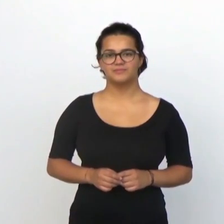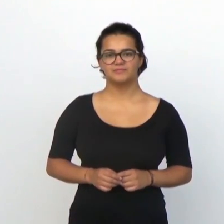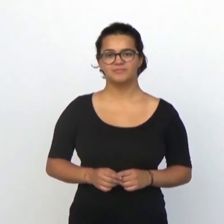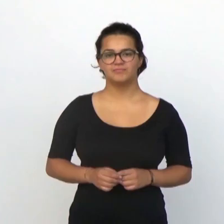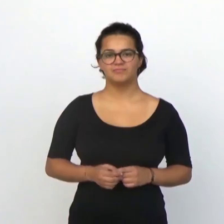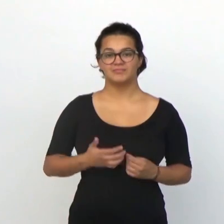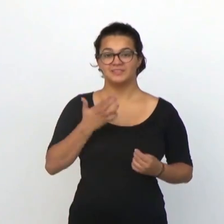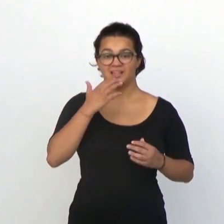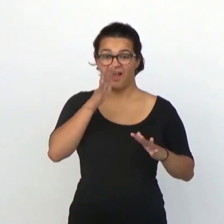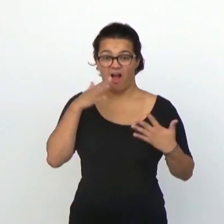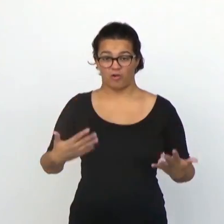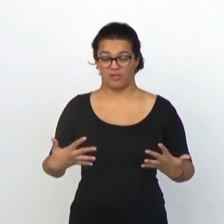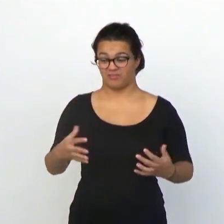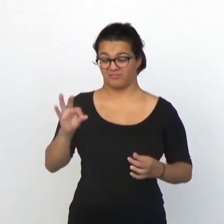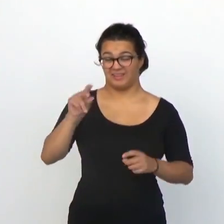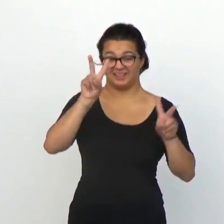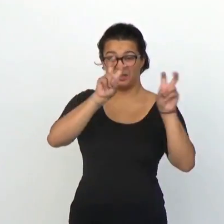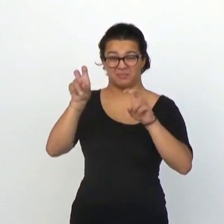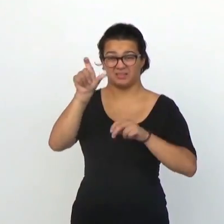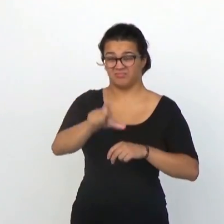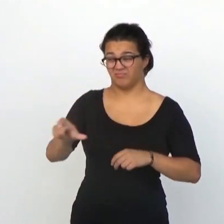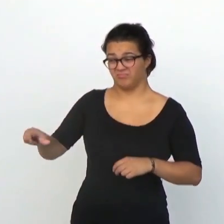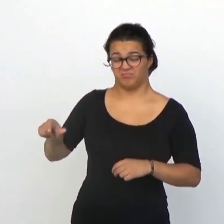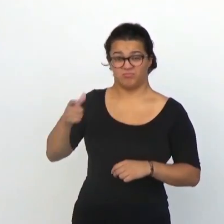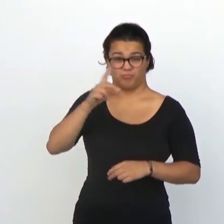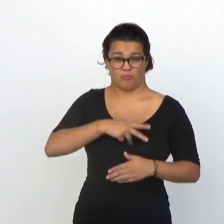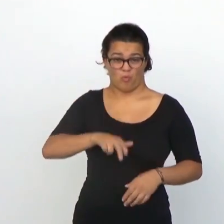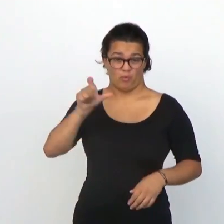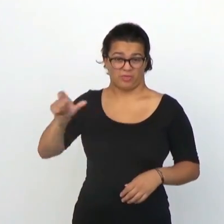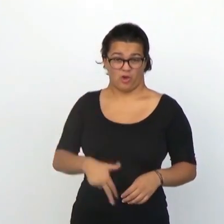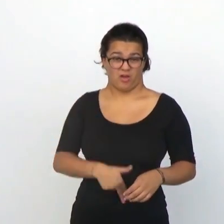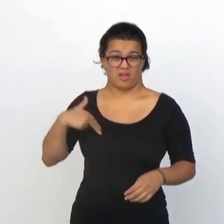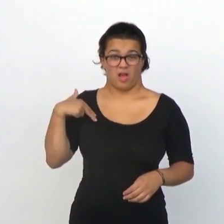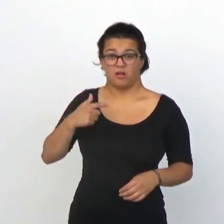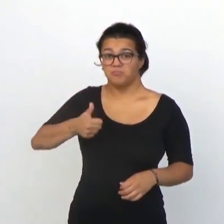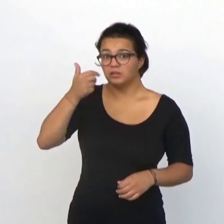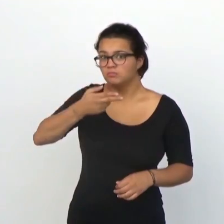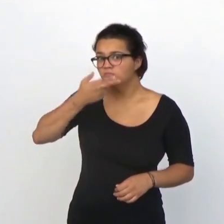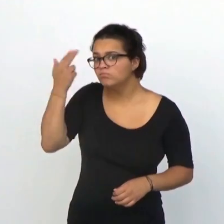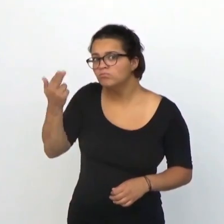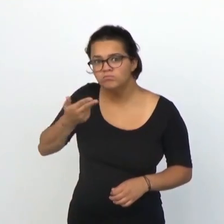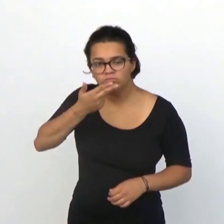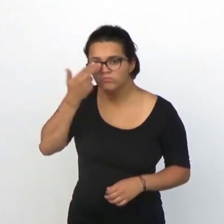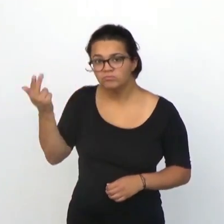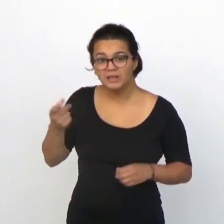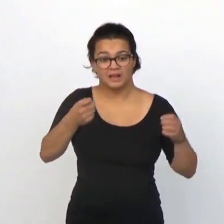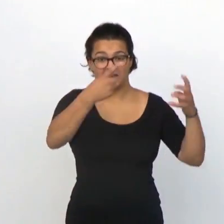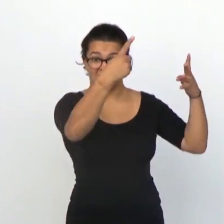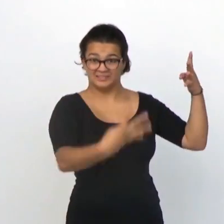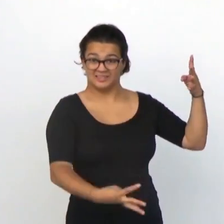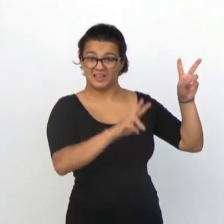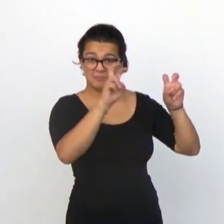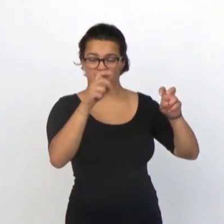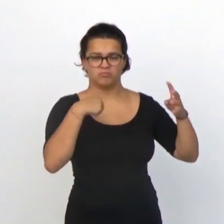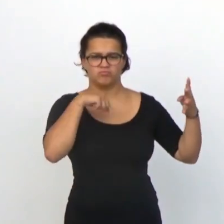La elaboráramos una lista de los temas que más gustan y que más intrigan a la población general,